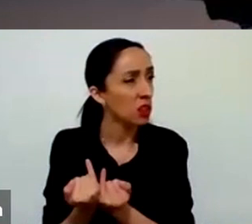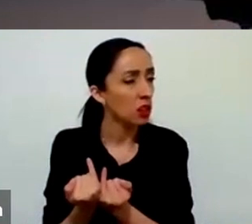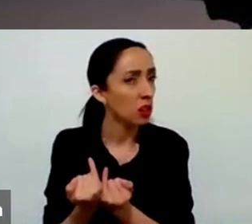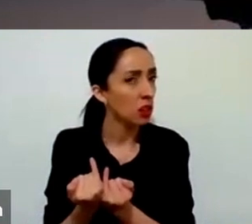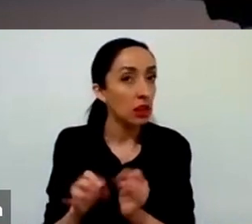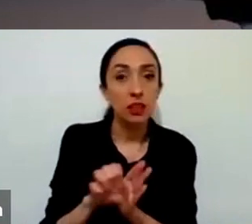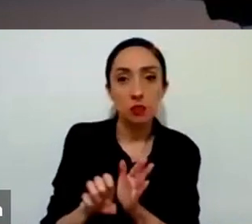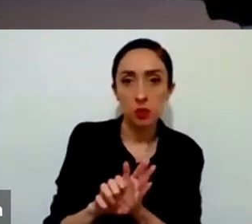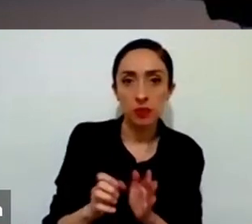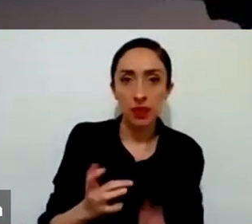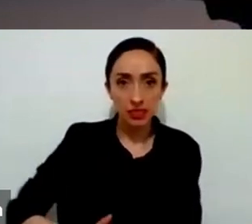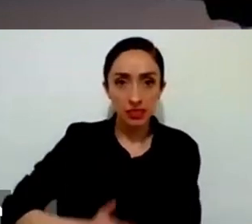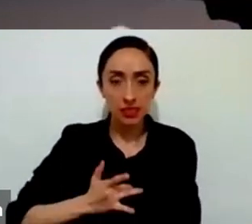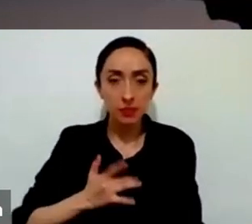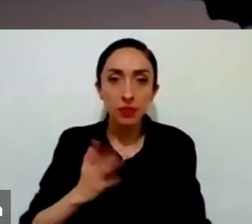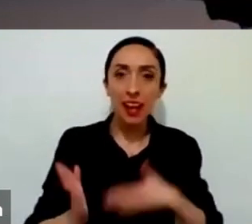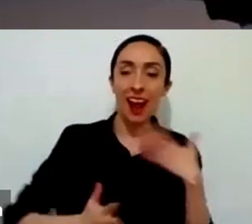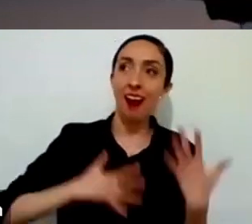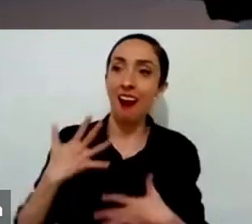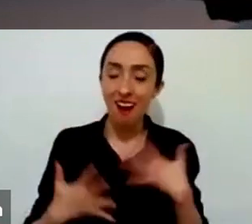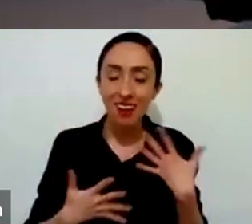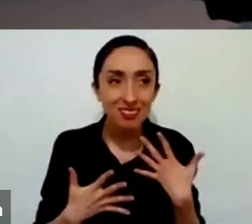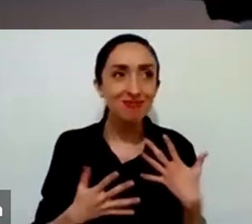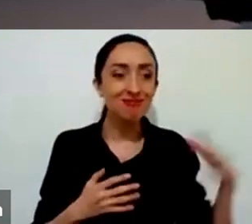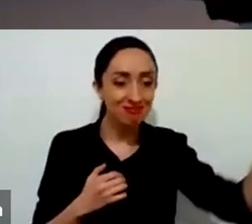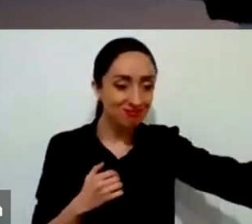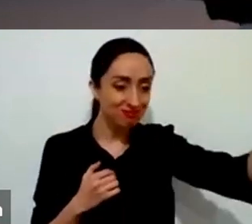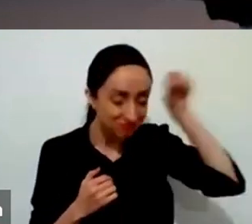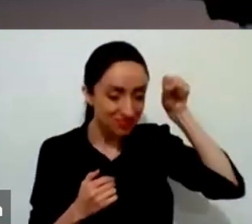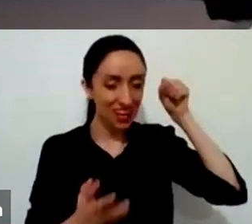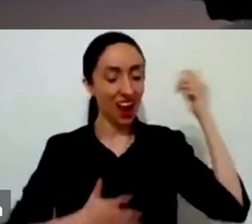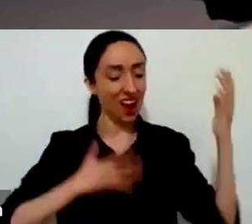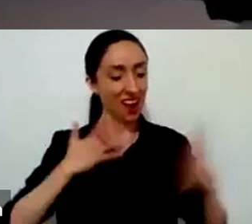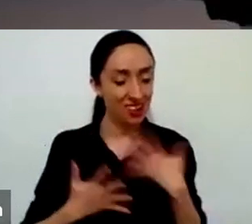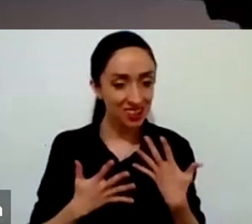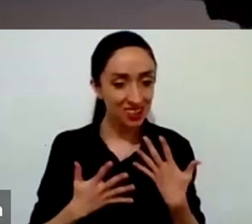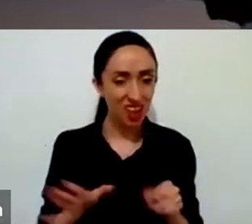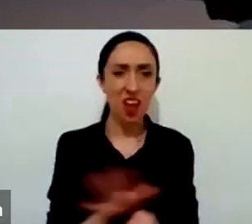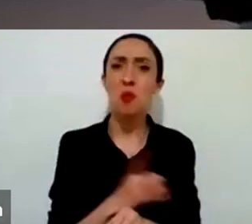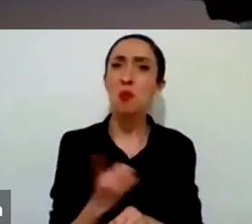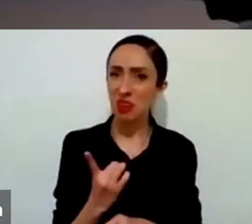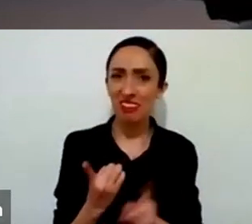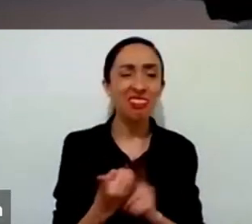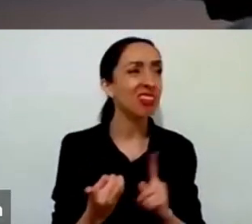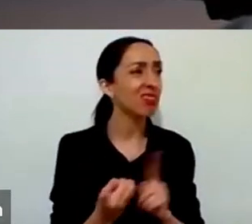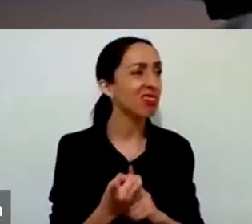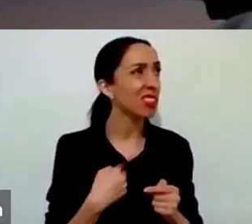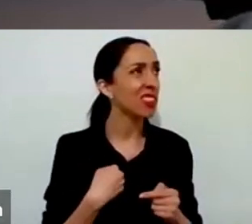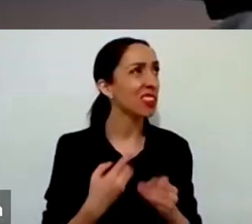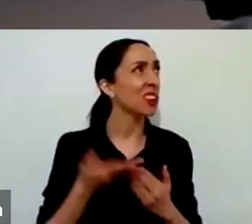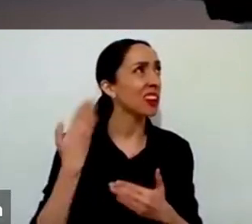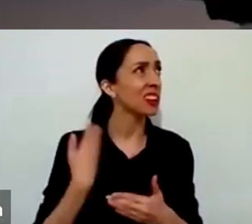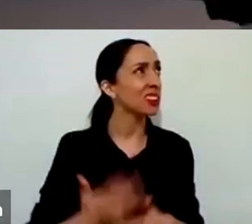cuenta, ¿verdad? Contabilizar lo que ha ocurrido durante el día y detenernos en aquellas áreas, en aquellos